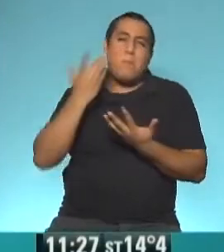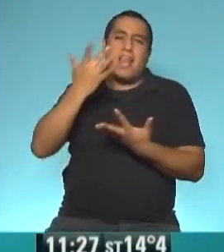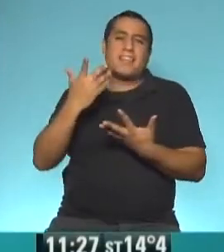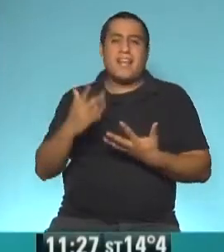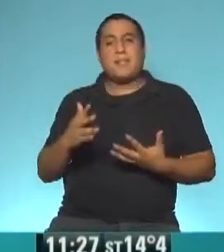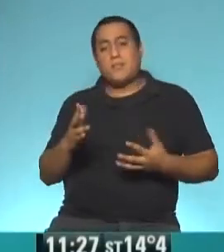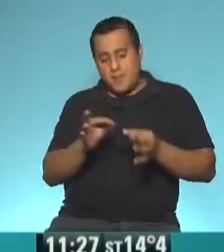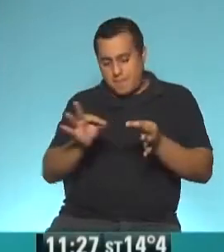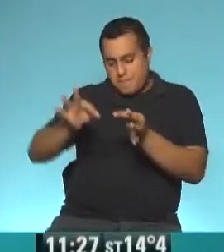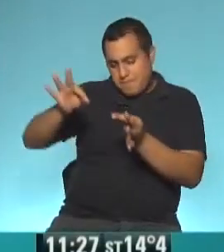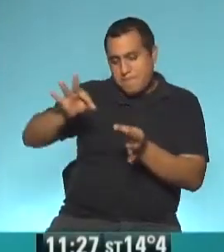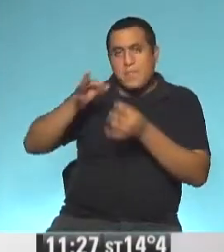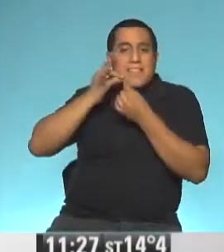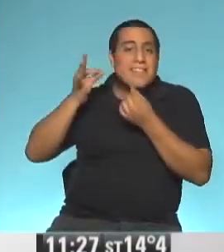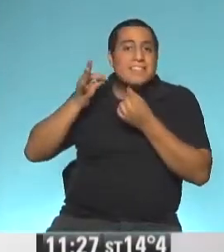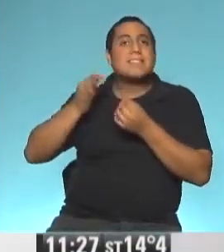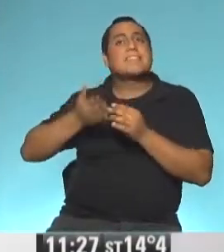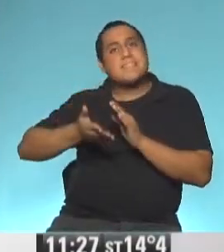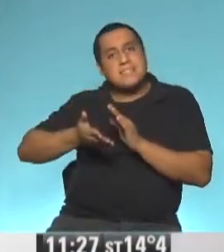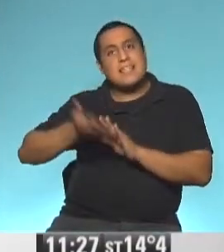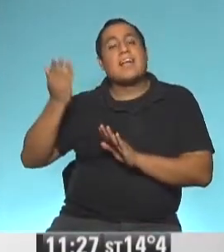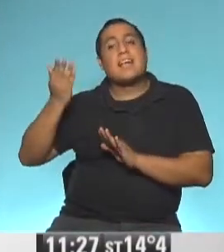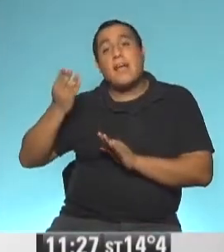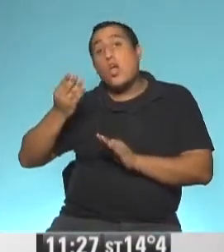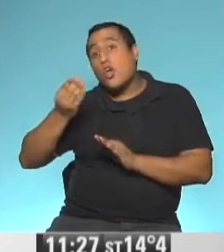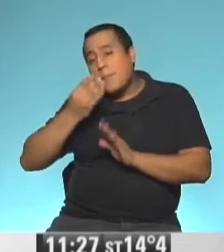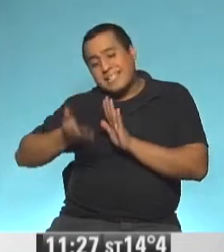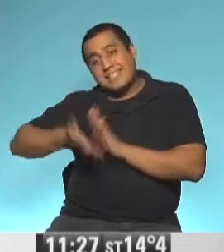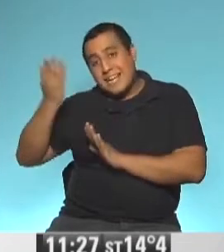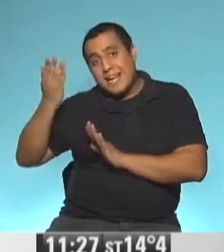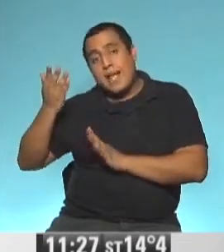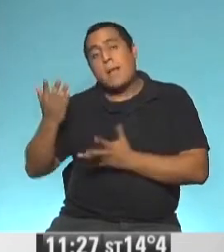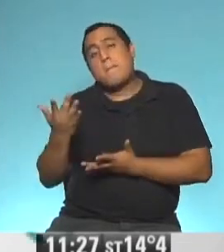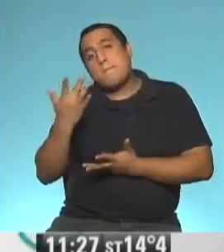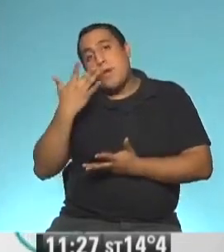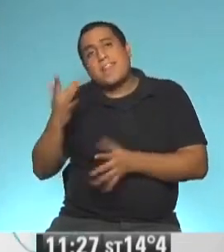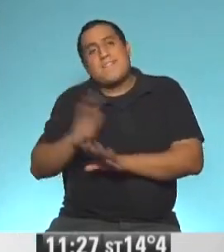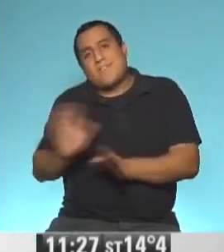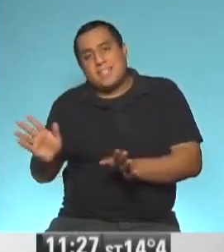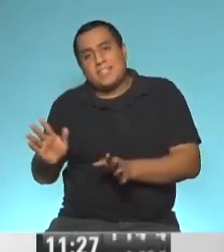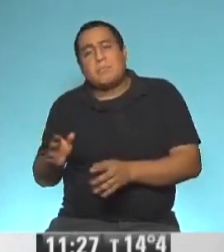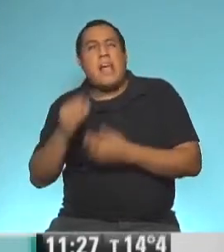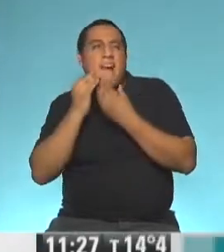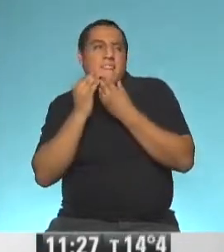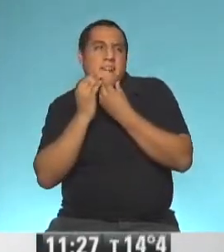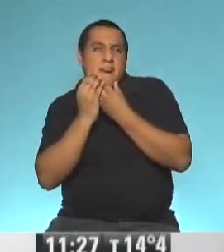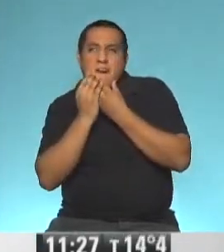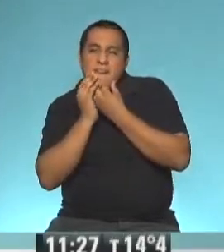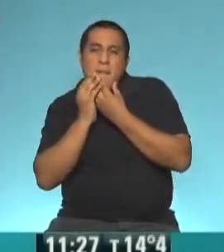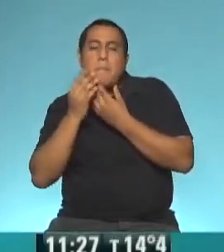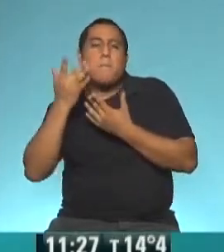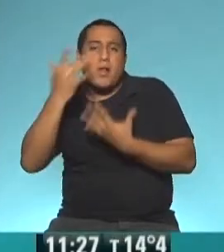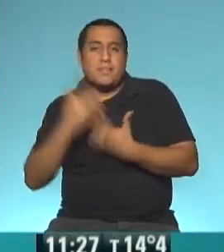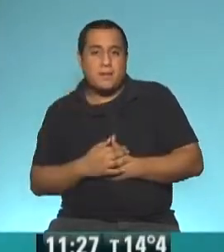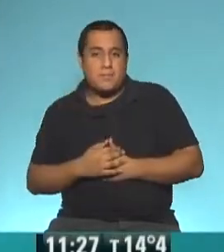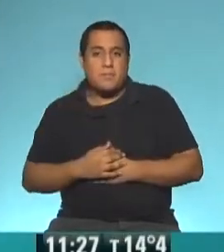en casa es pasar el hilo y de esa manera por ahí liberamos porque nos molesta cuando tenemos comida entre dos muelas. Y evitamos una